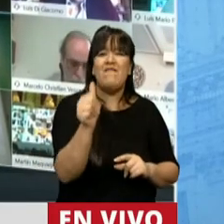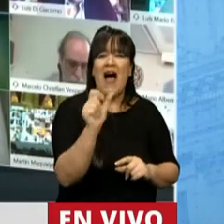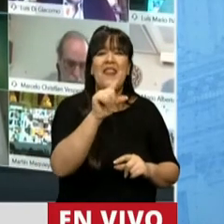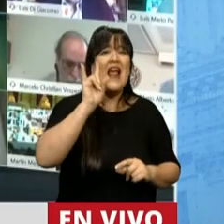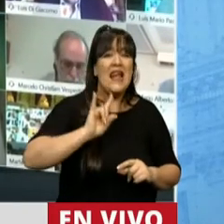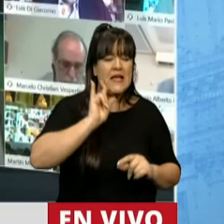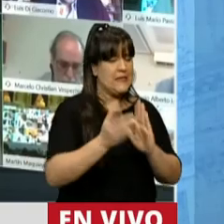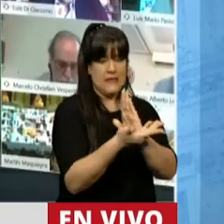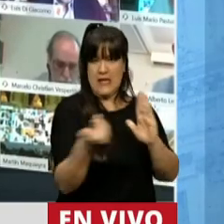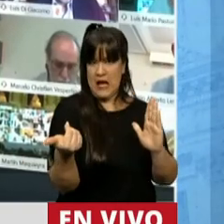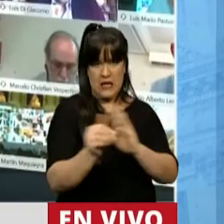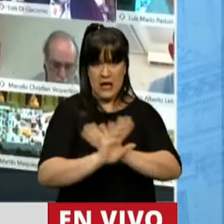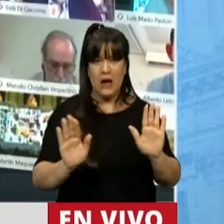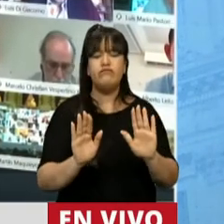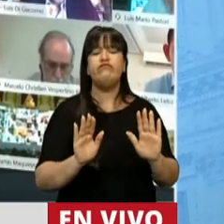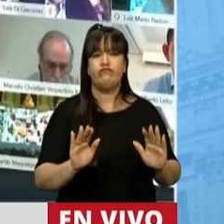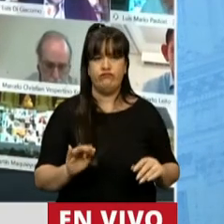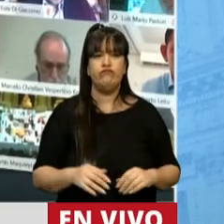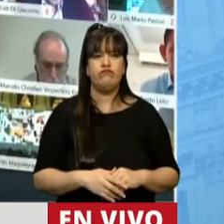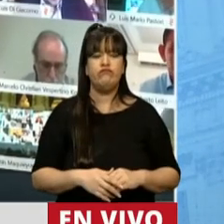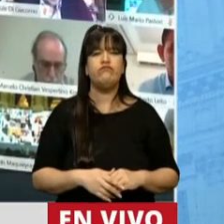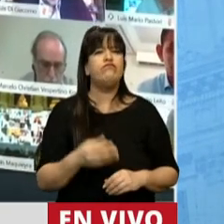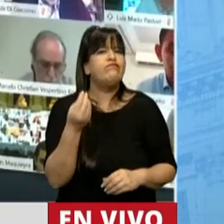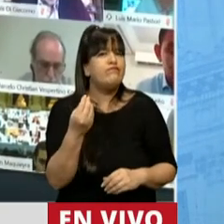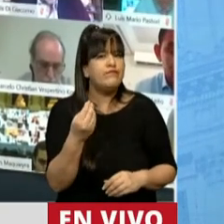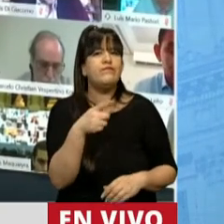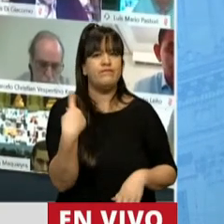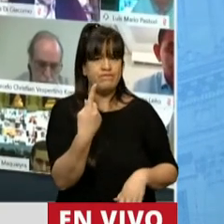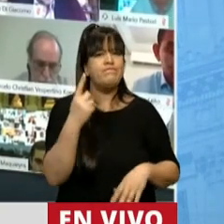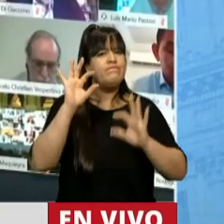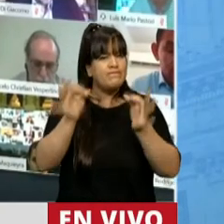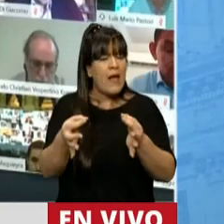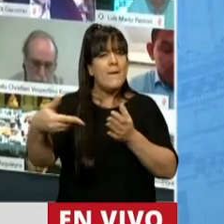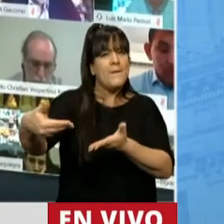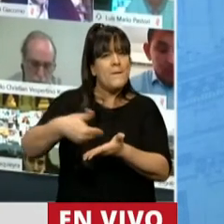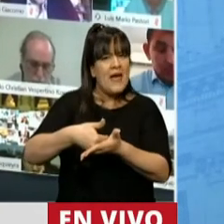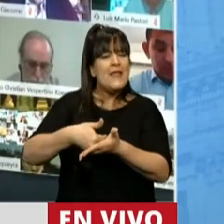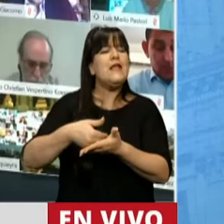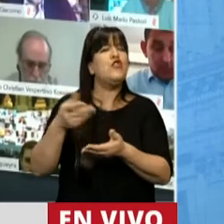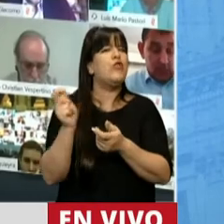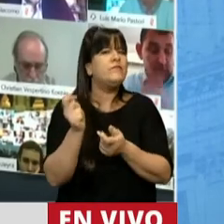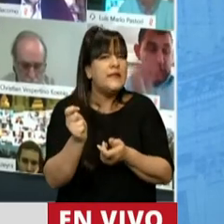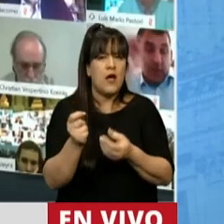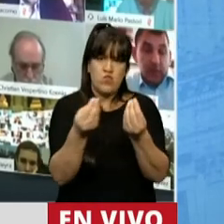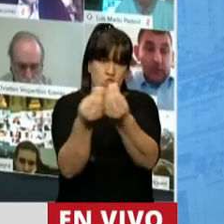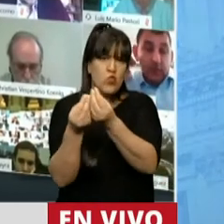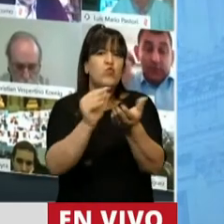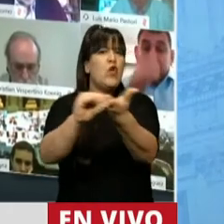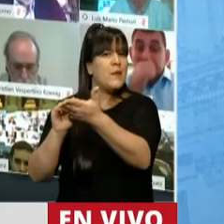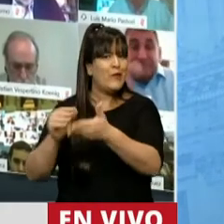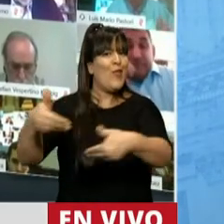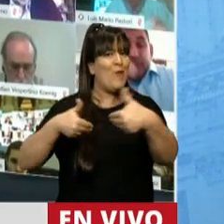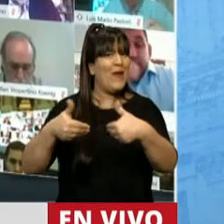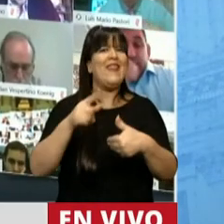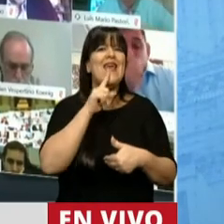leche en sus distintas versiones atendiendo también a un pedido formulado por muchos legisladores y